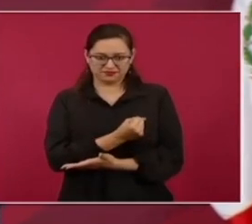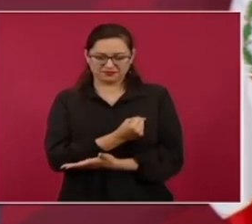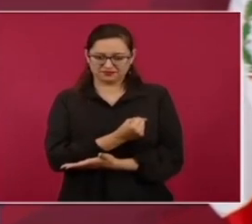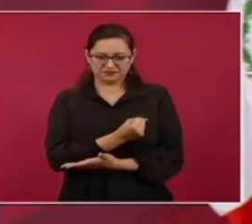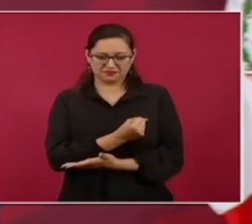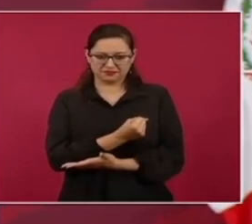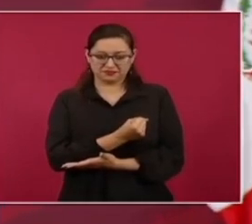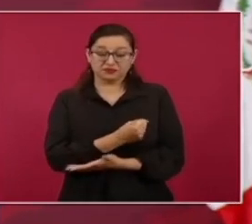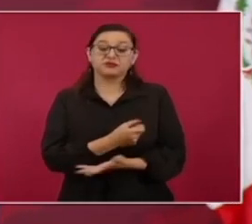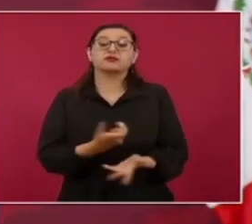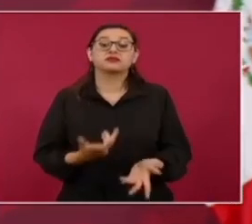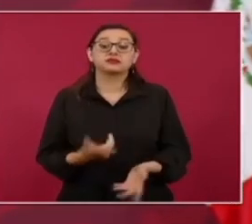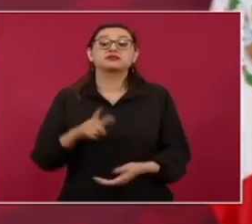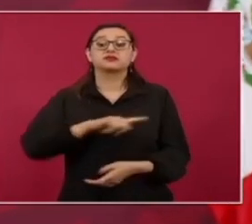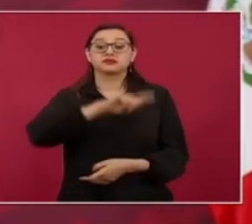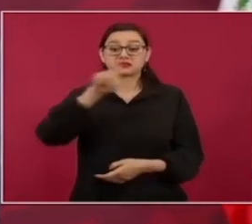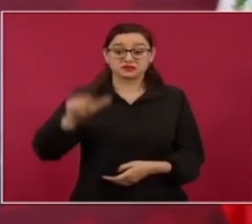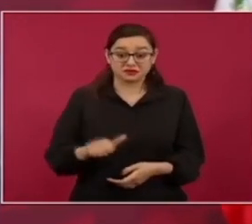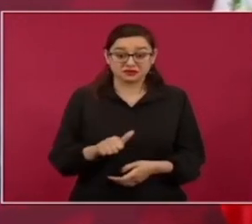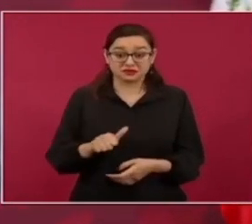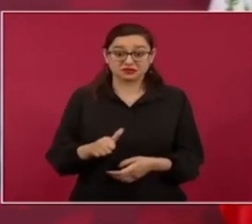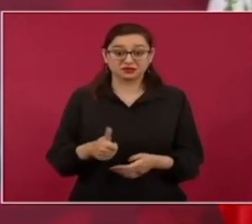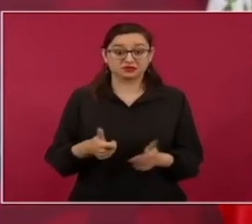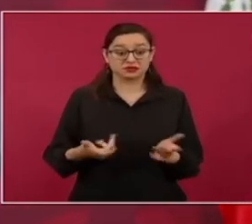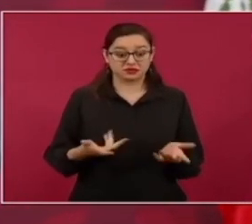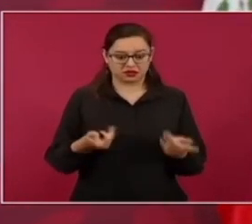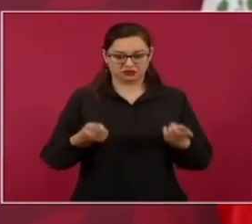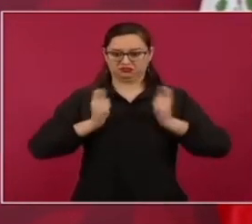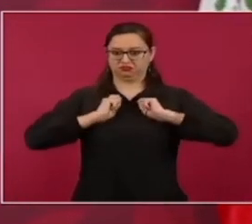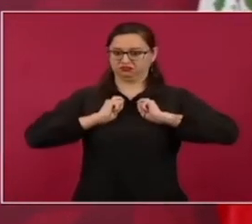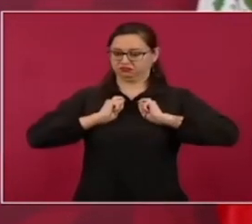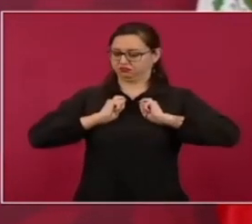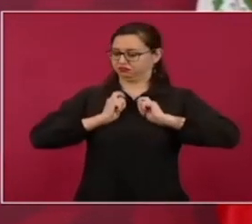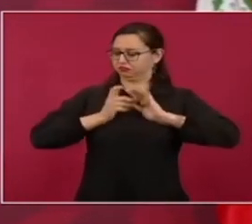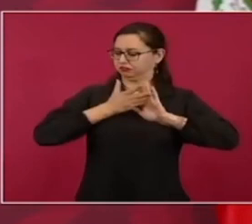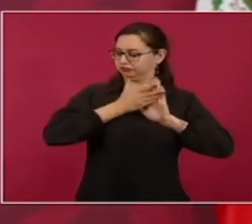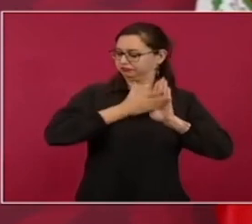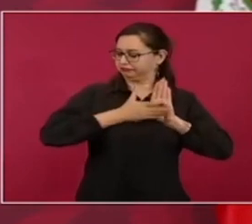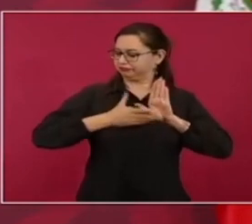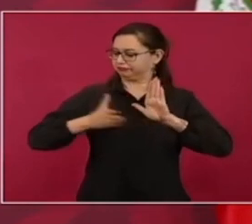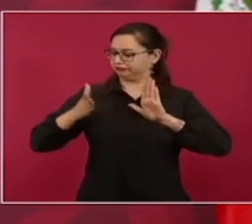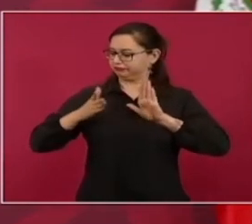Y luego esto, entrando, entrando